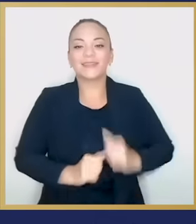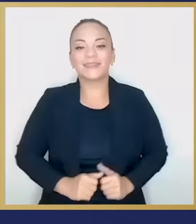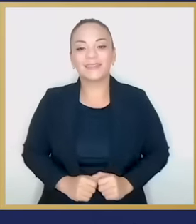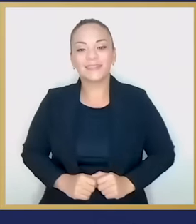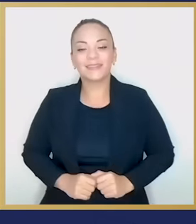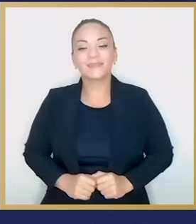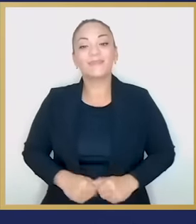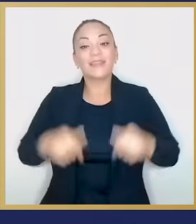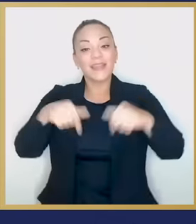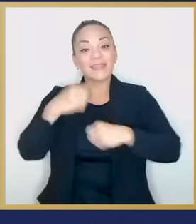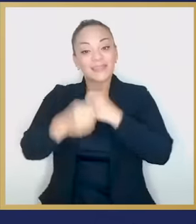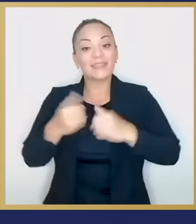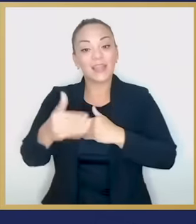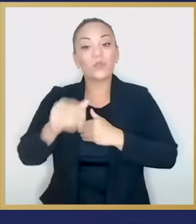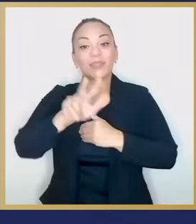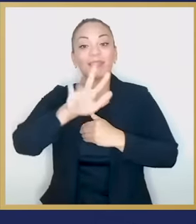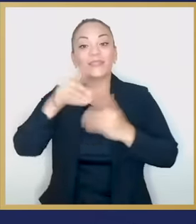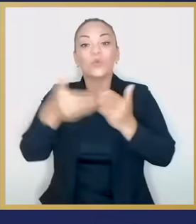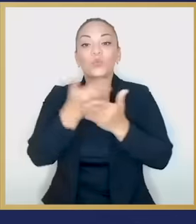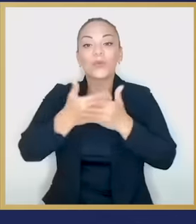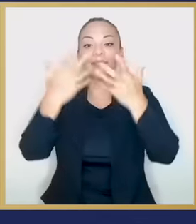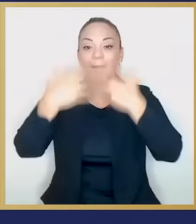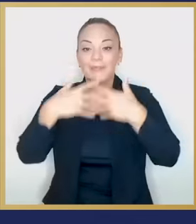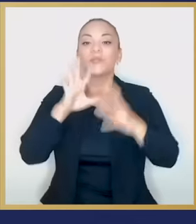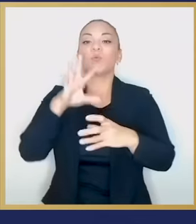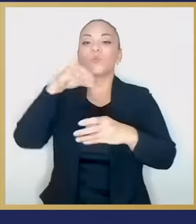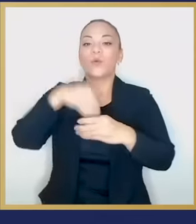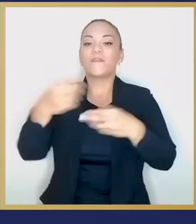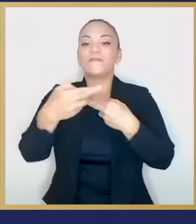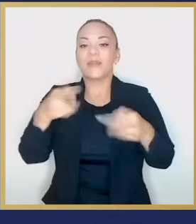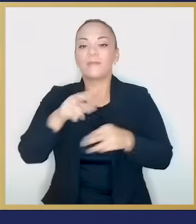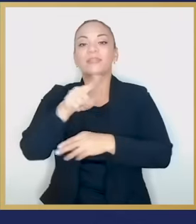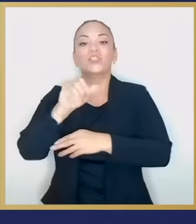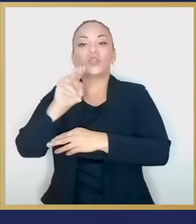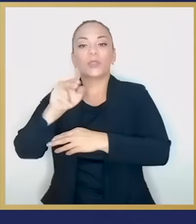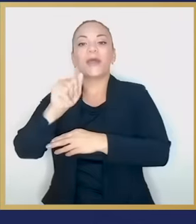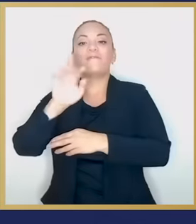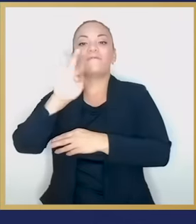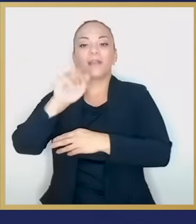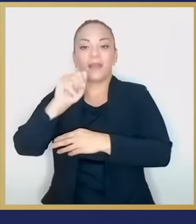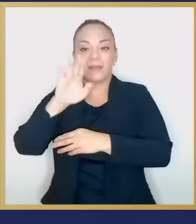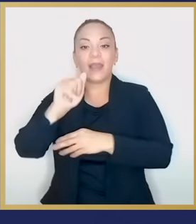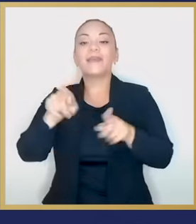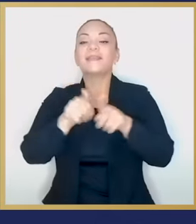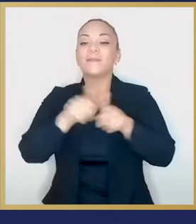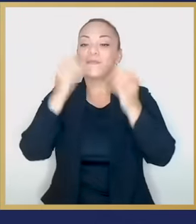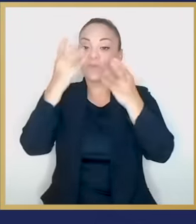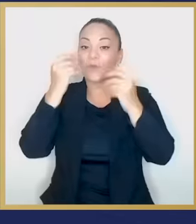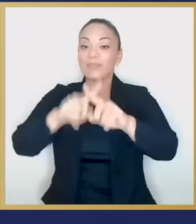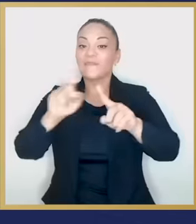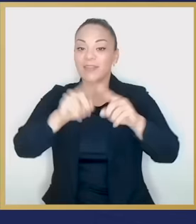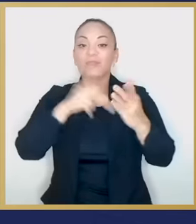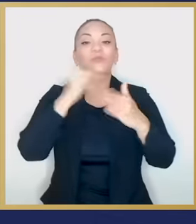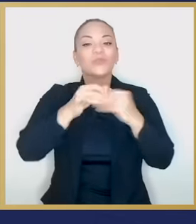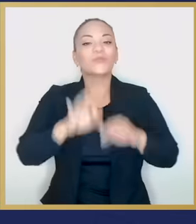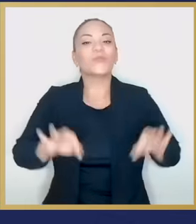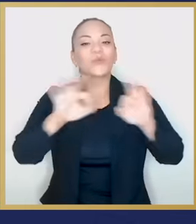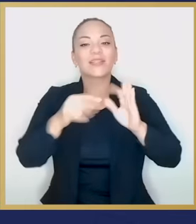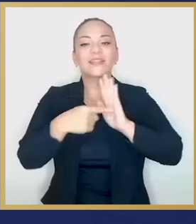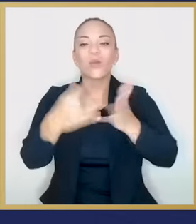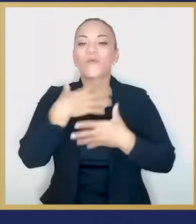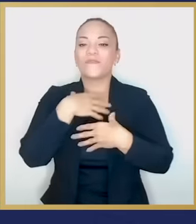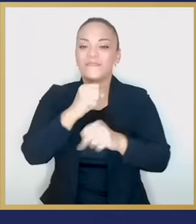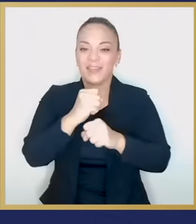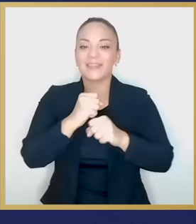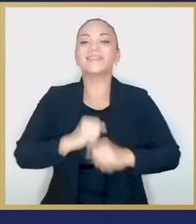En lo que va del año, 35 nuevas empresas se han incorporado al régimen de zona franca. Además, se han anunciado proyectos muy importantes y que reflejan la confianza